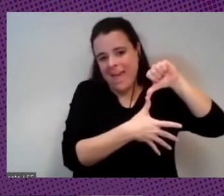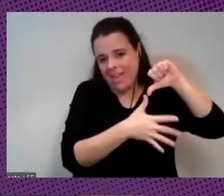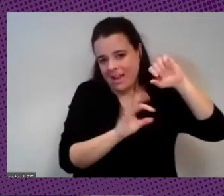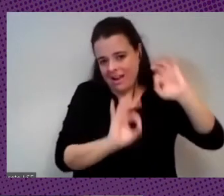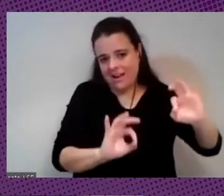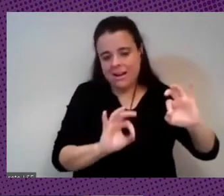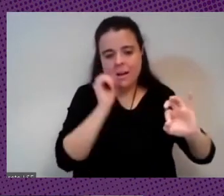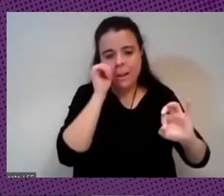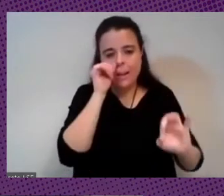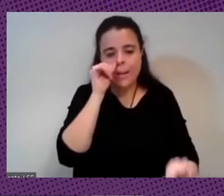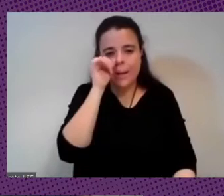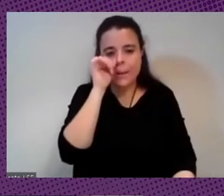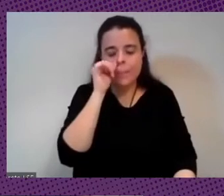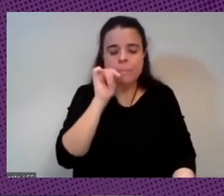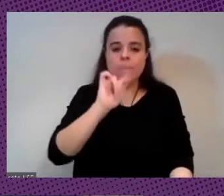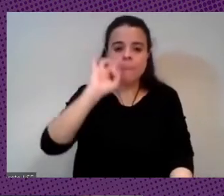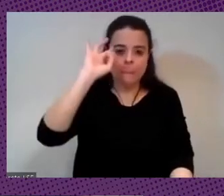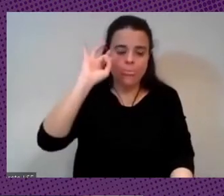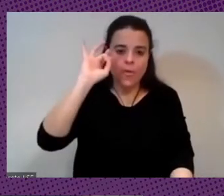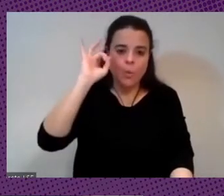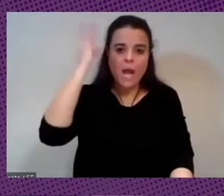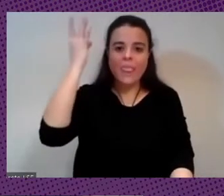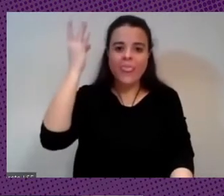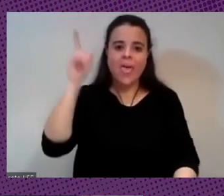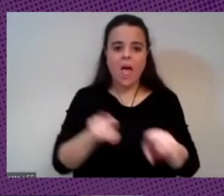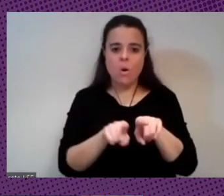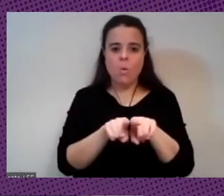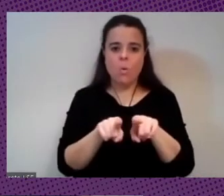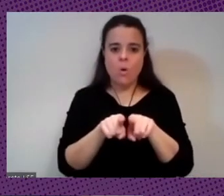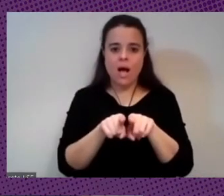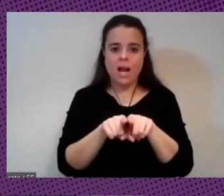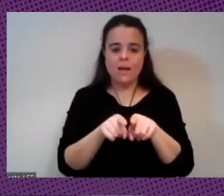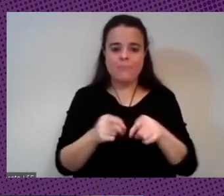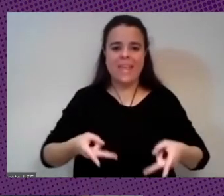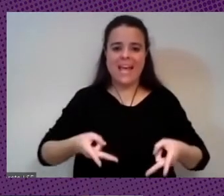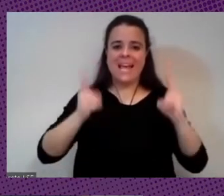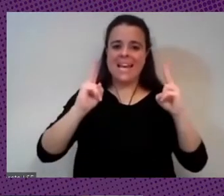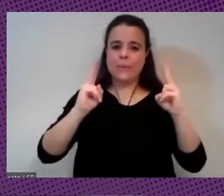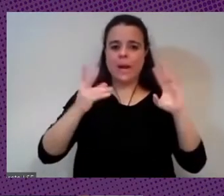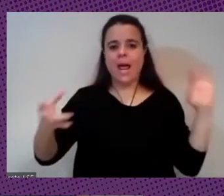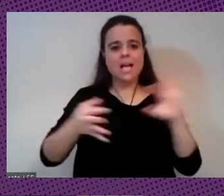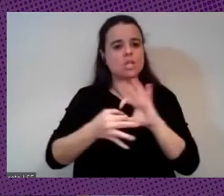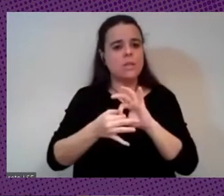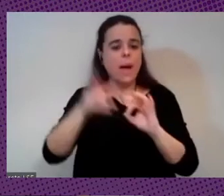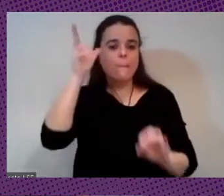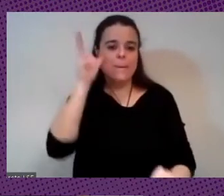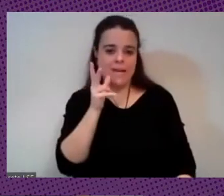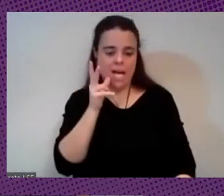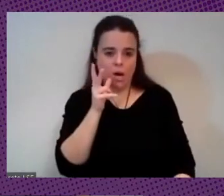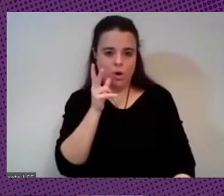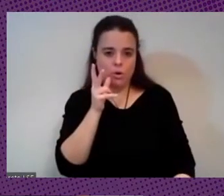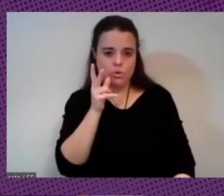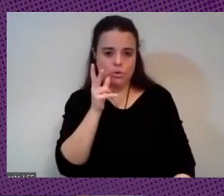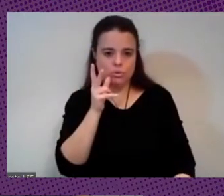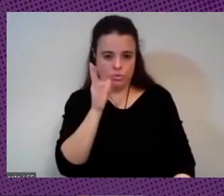de lo libre más asociado a ciertos privilegios ¿no? accedemos quienes